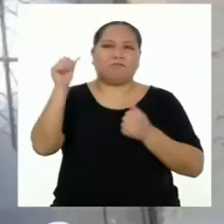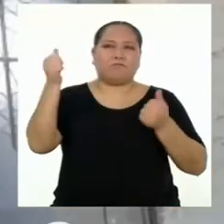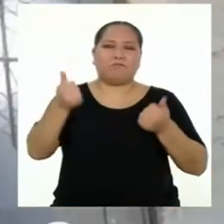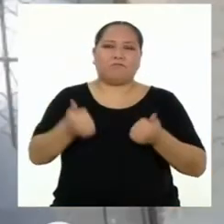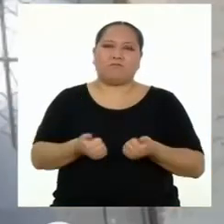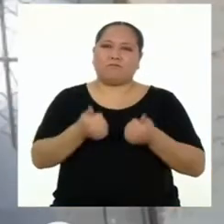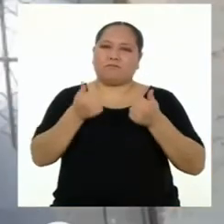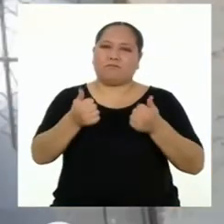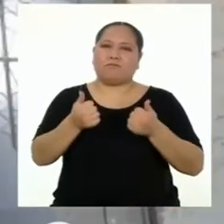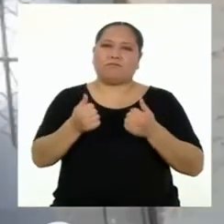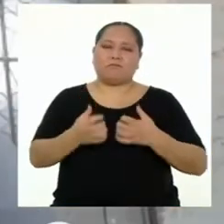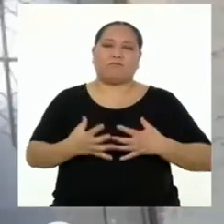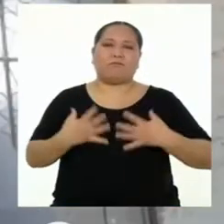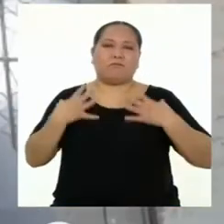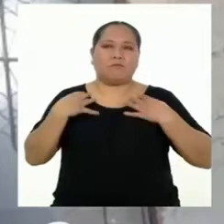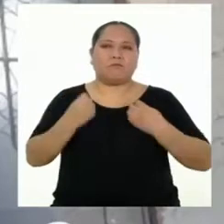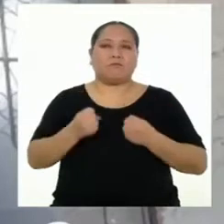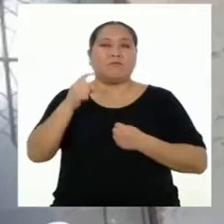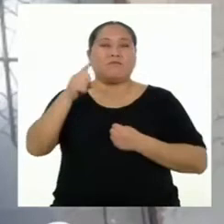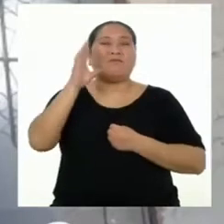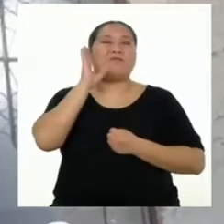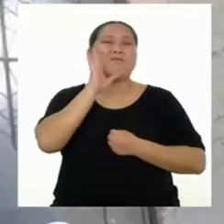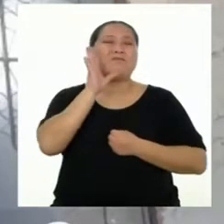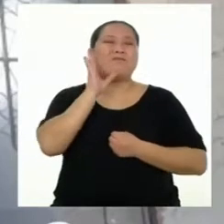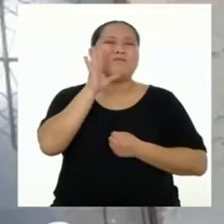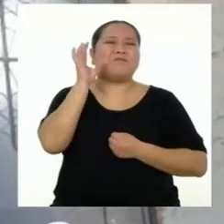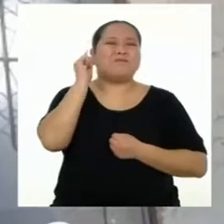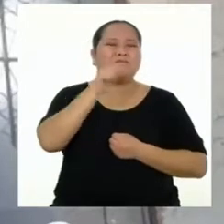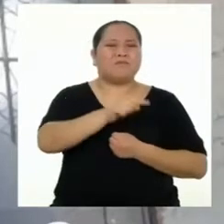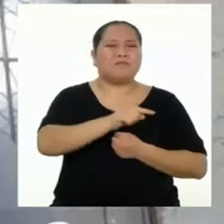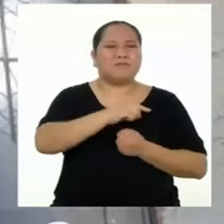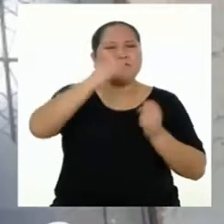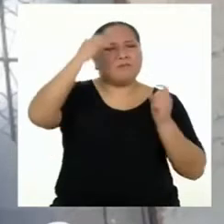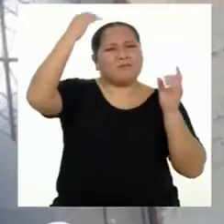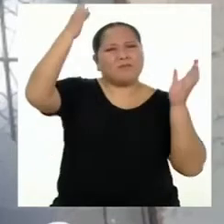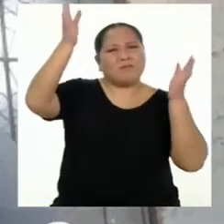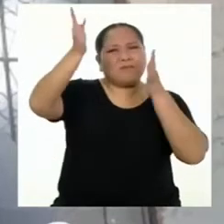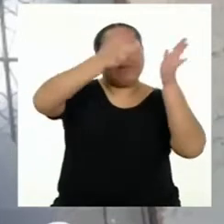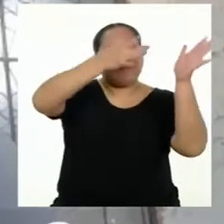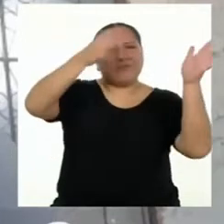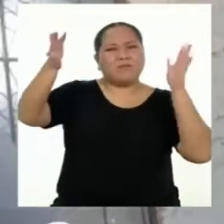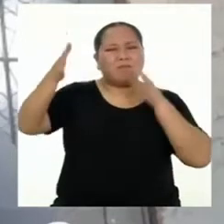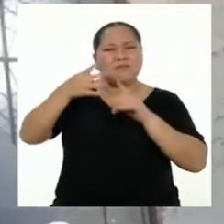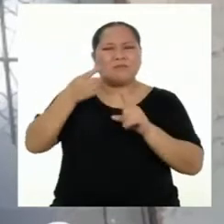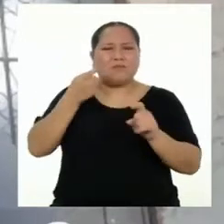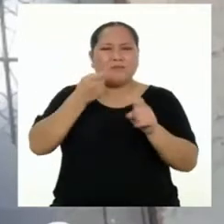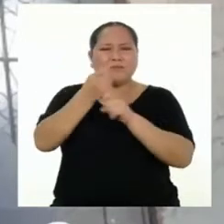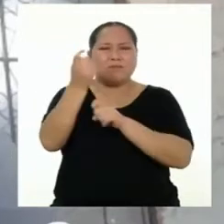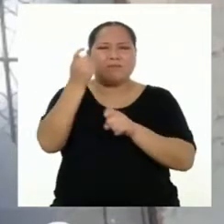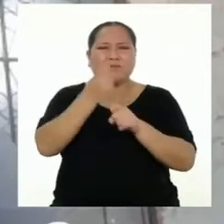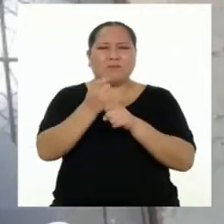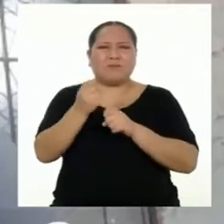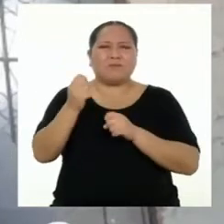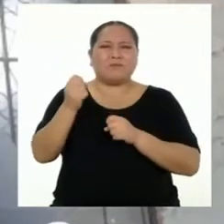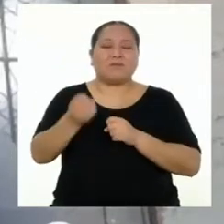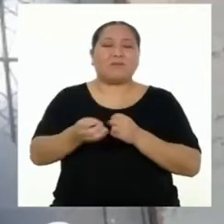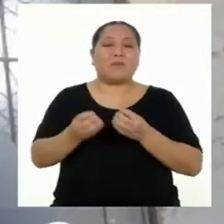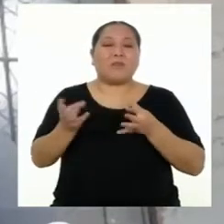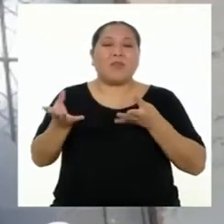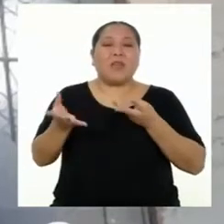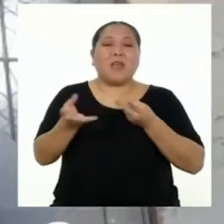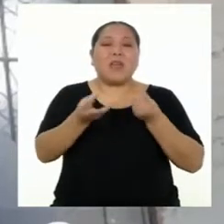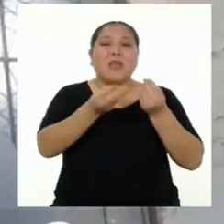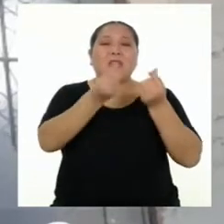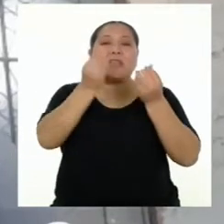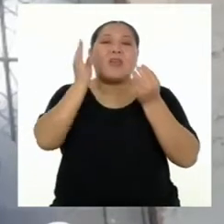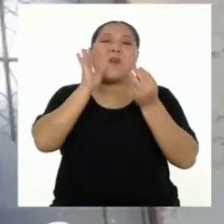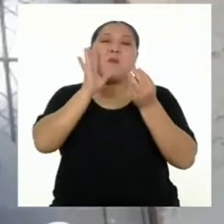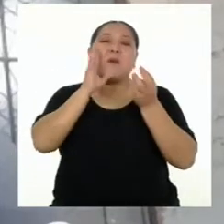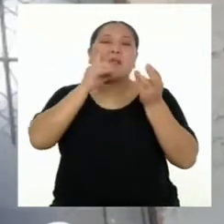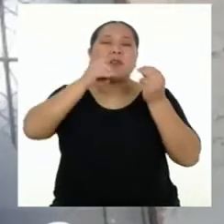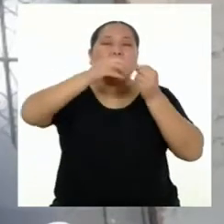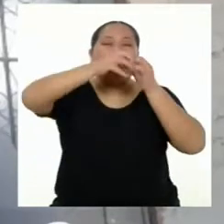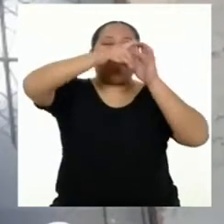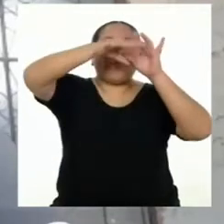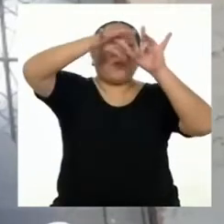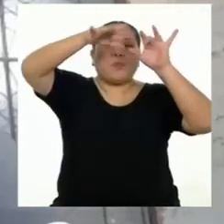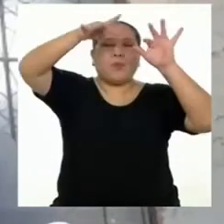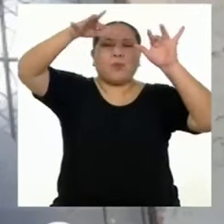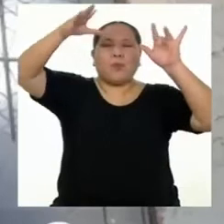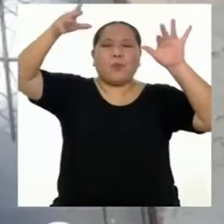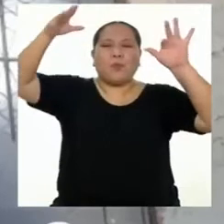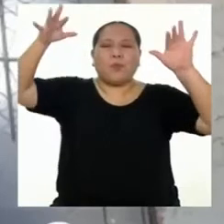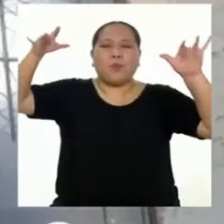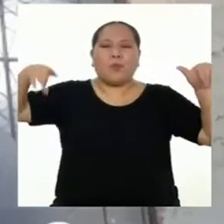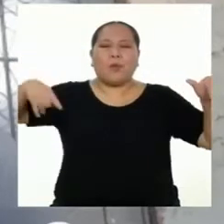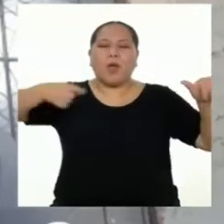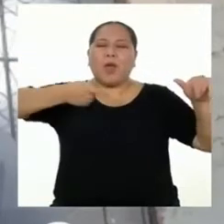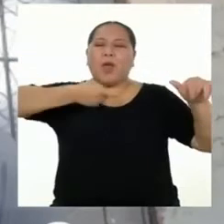El humo contamina el aire y afecta a todo el planeta. Y es porque ese humo lleva restos de la basura y lo dispersa en muchos lugares.